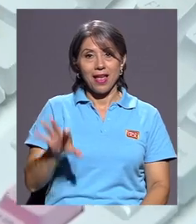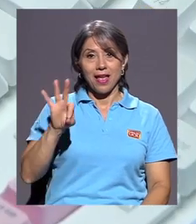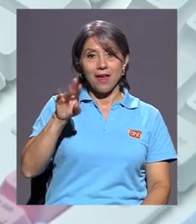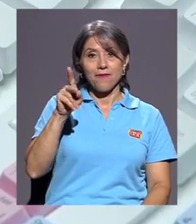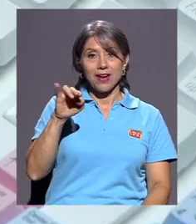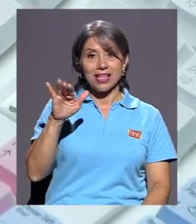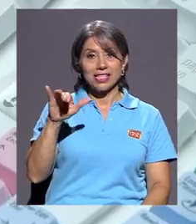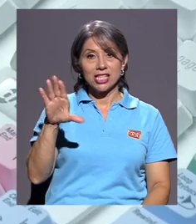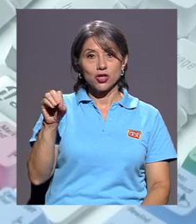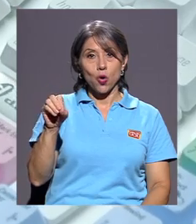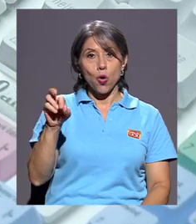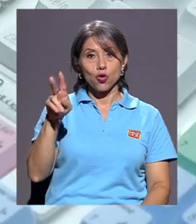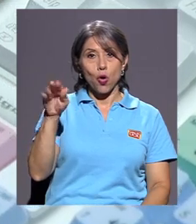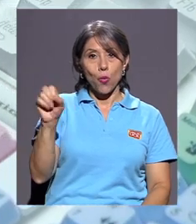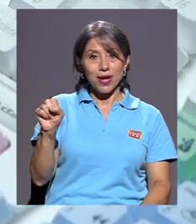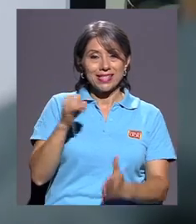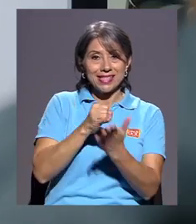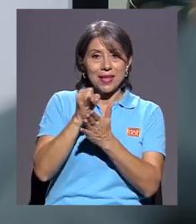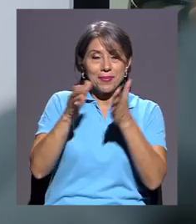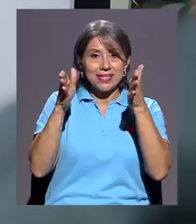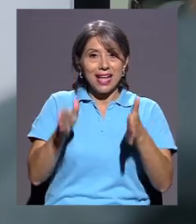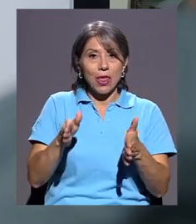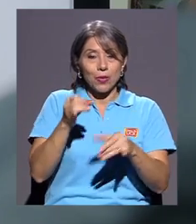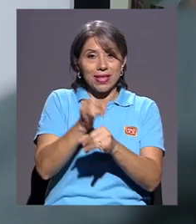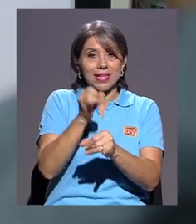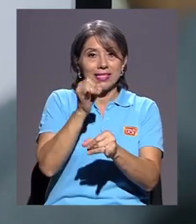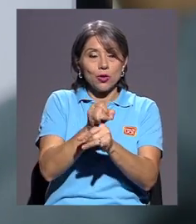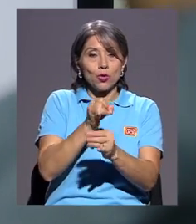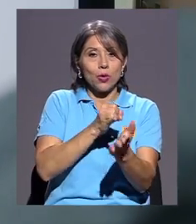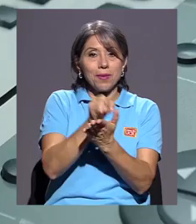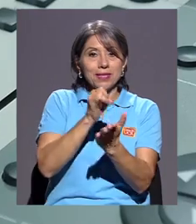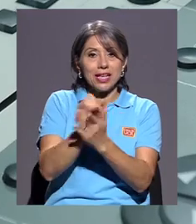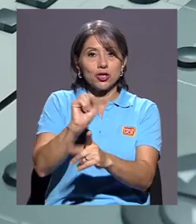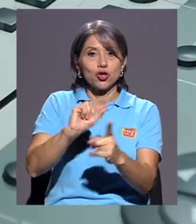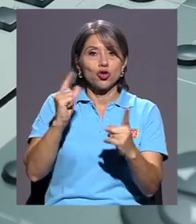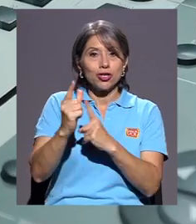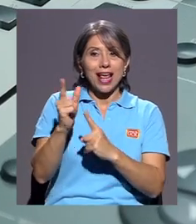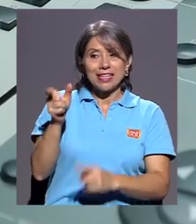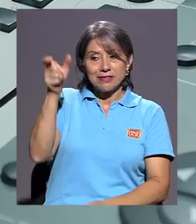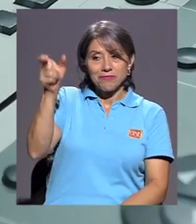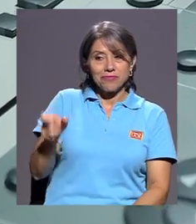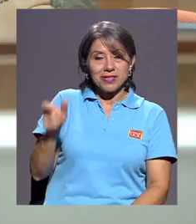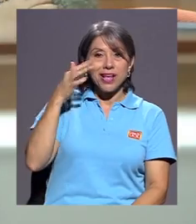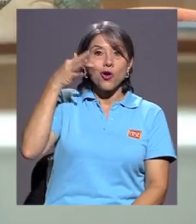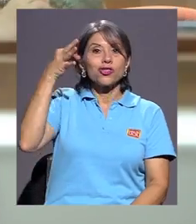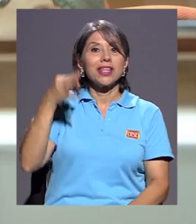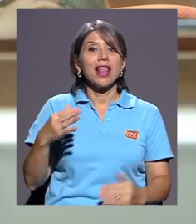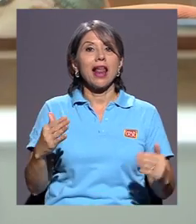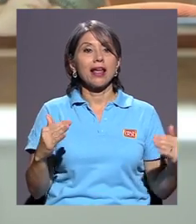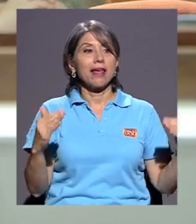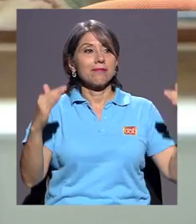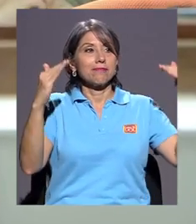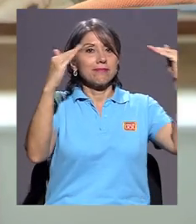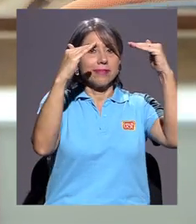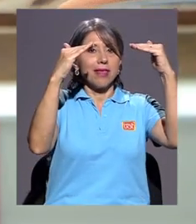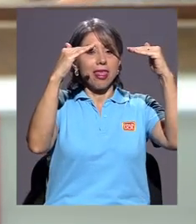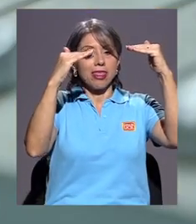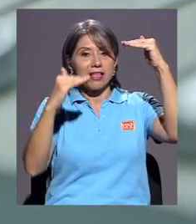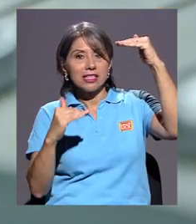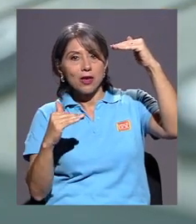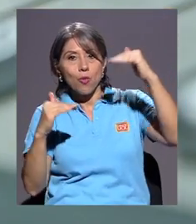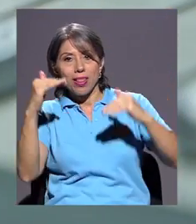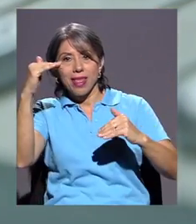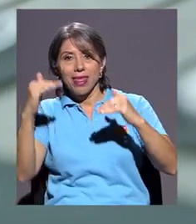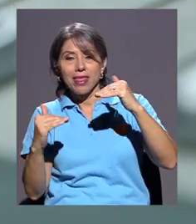Francisco Robles, investigador del Instituto de Investigaciones Sociales, considera que la desigualdad es uno de los problemas